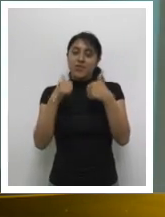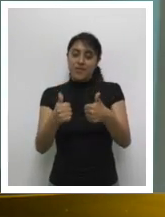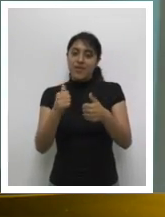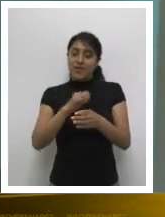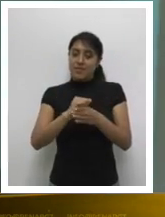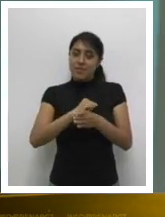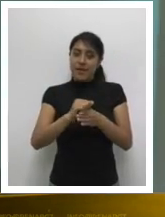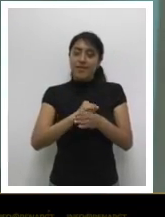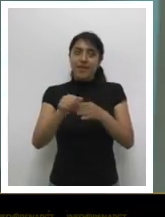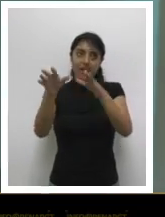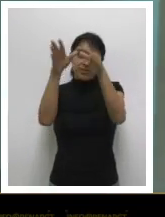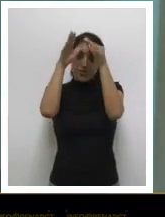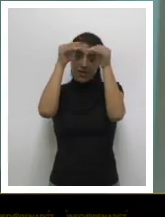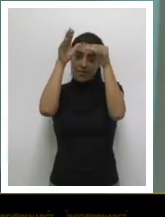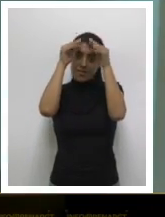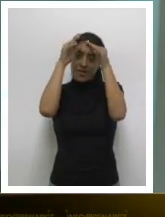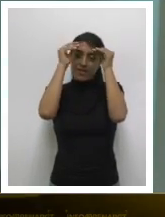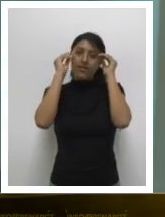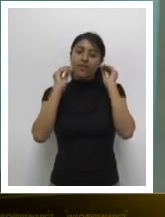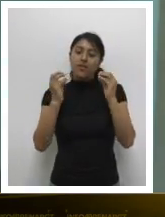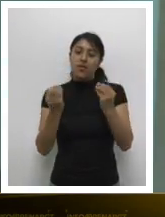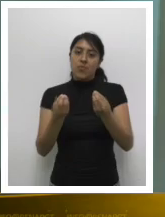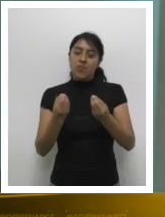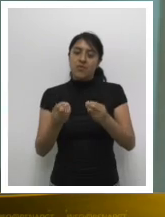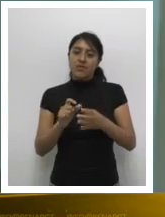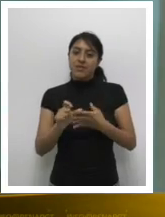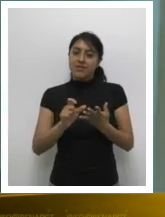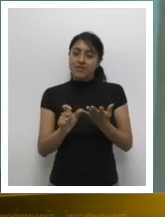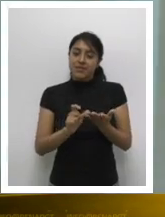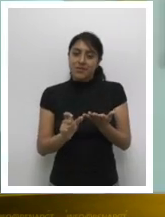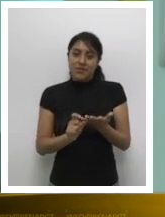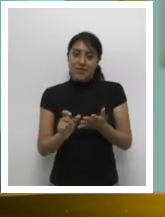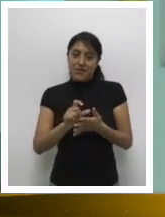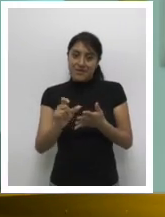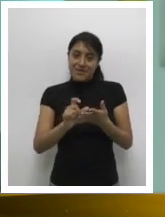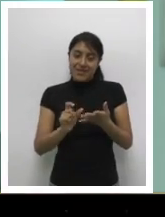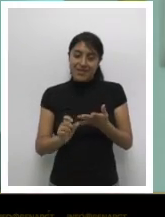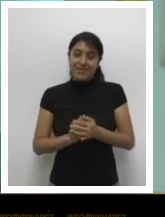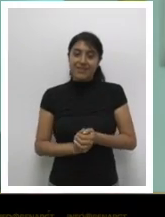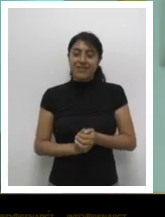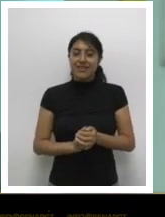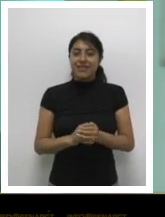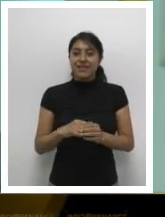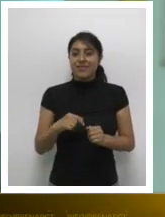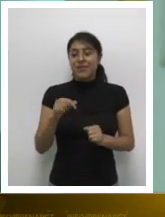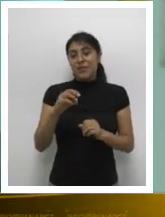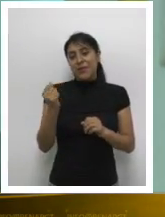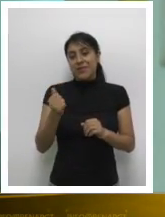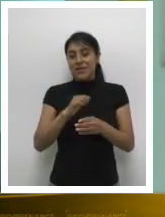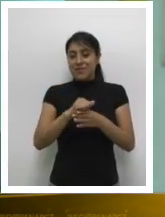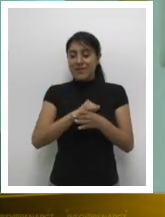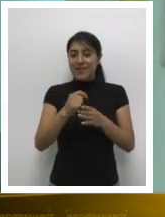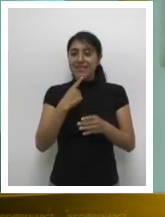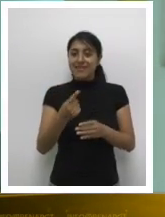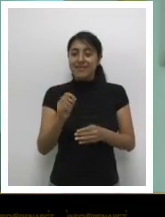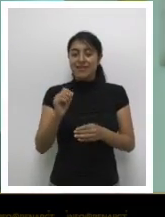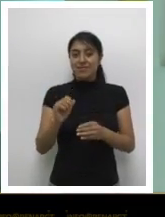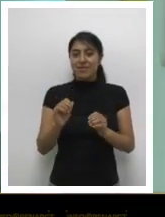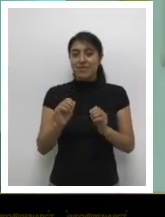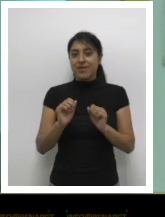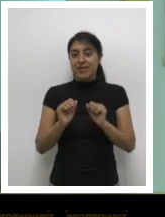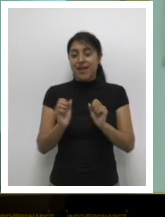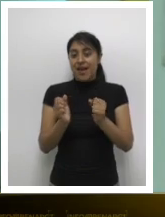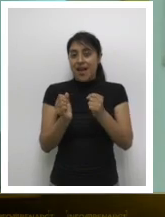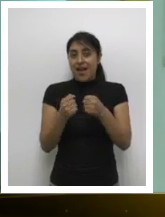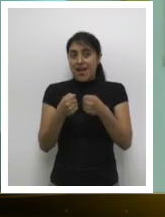prácticamente es que estoy haciendo muy bien mi trabajo como bachiller. Pues me ponen a hacer, a revisar algunas